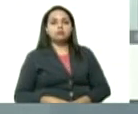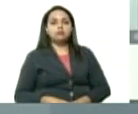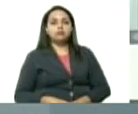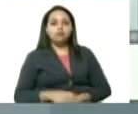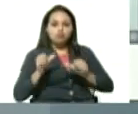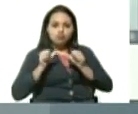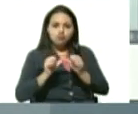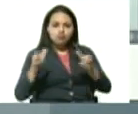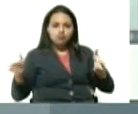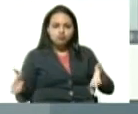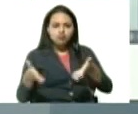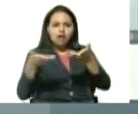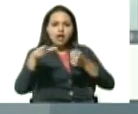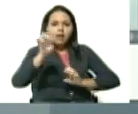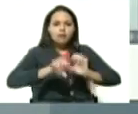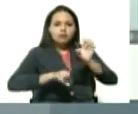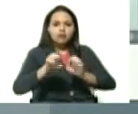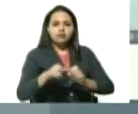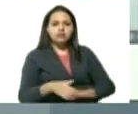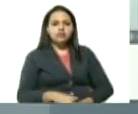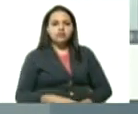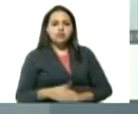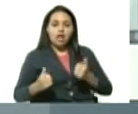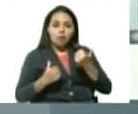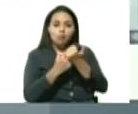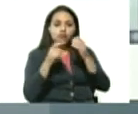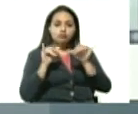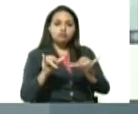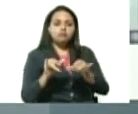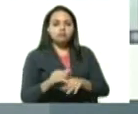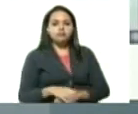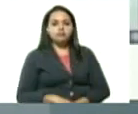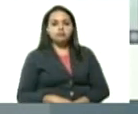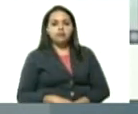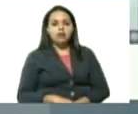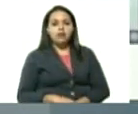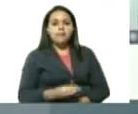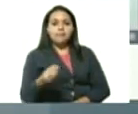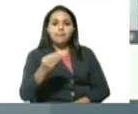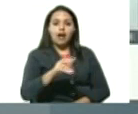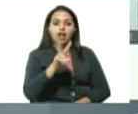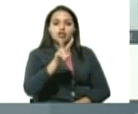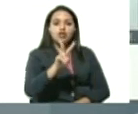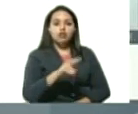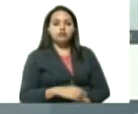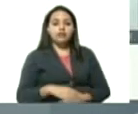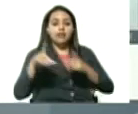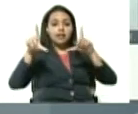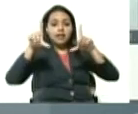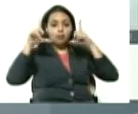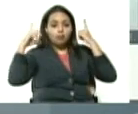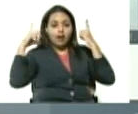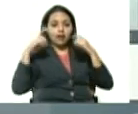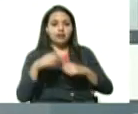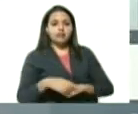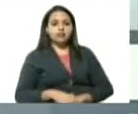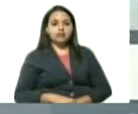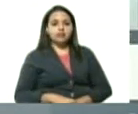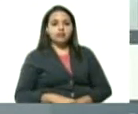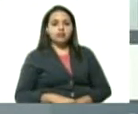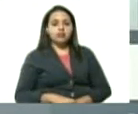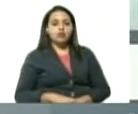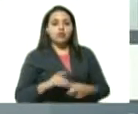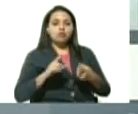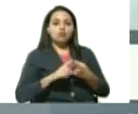la evaluación y el impacto del mismo luego tenemos dos casos del estado La Guaira uno en Urimare